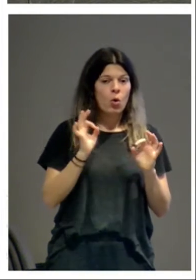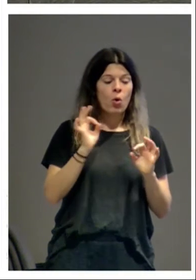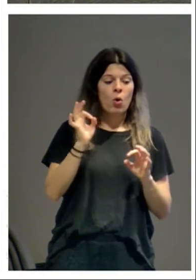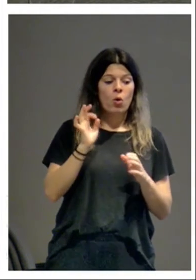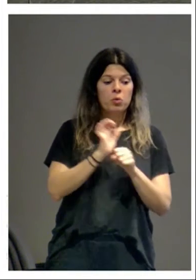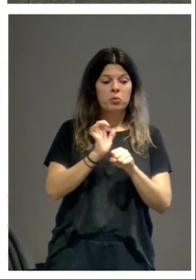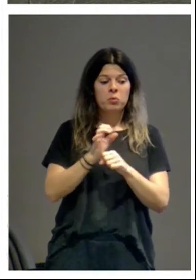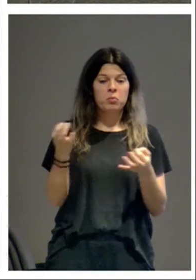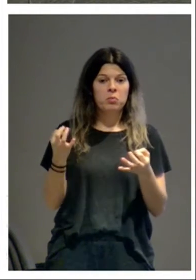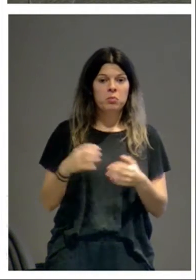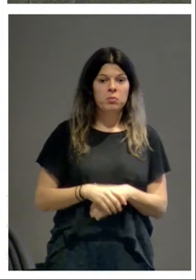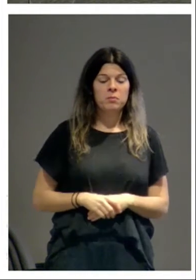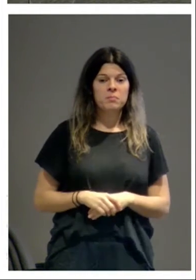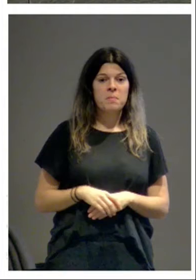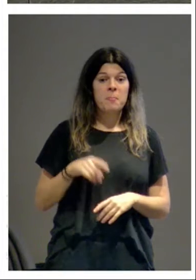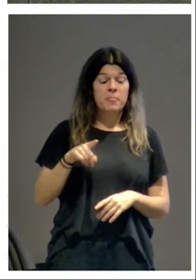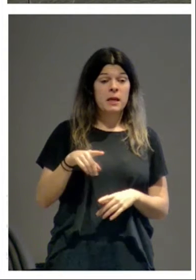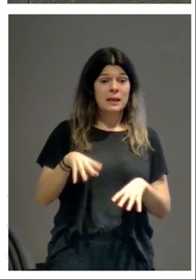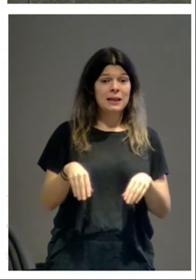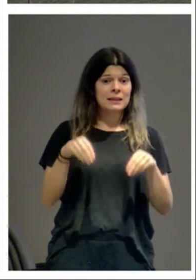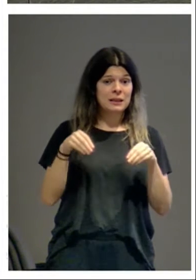en este momento, cuando salió la Catedral,